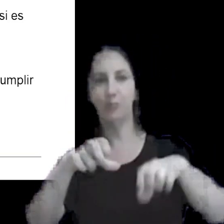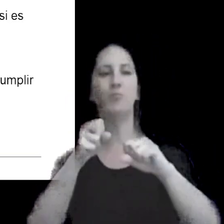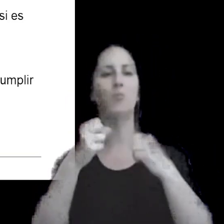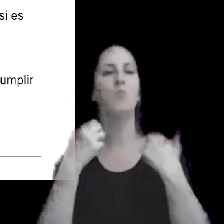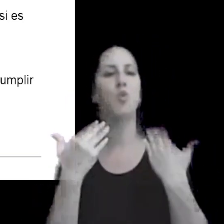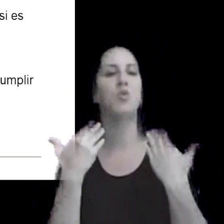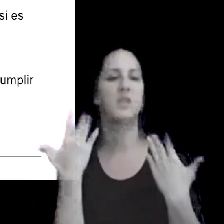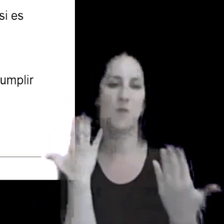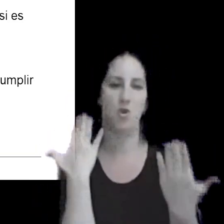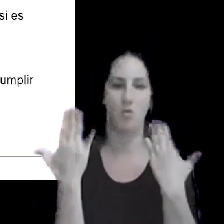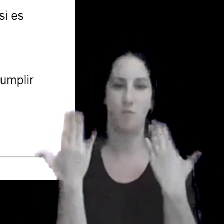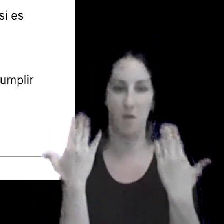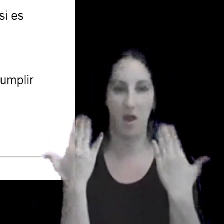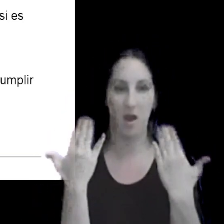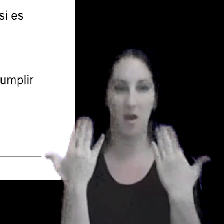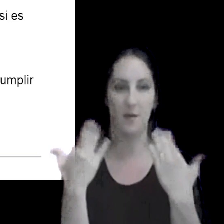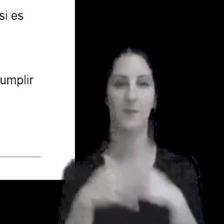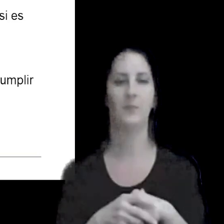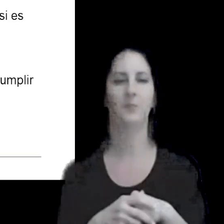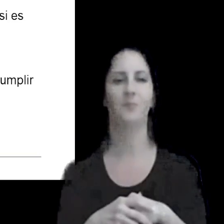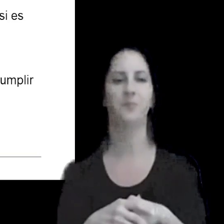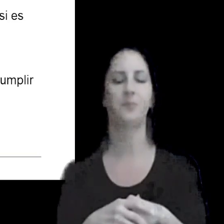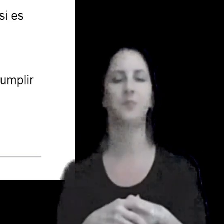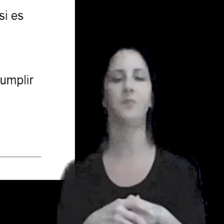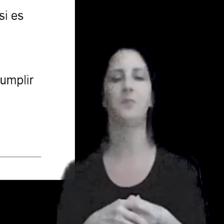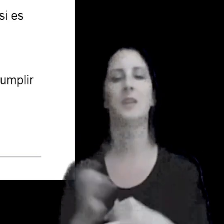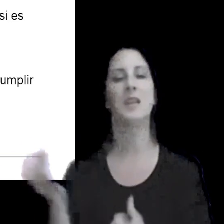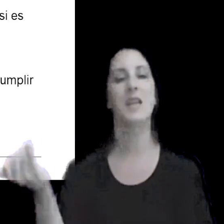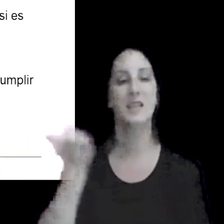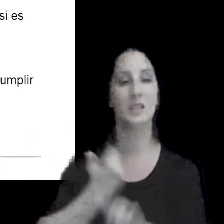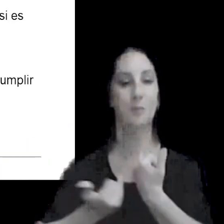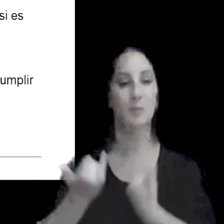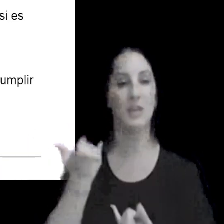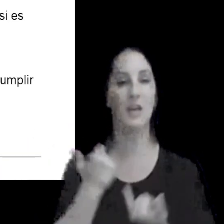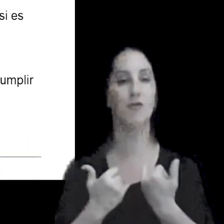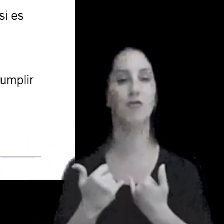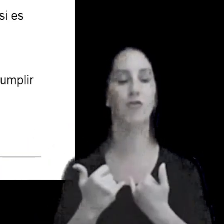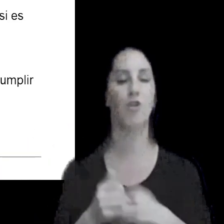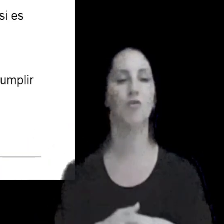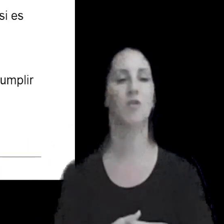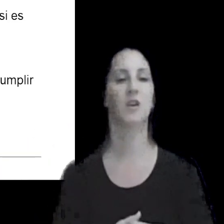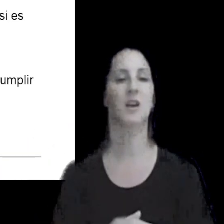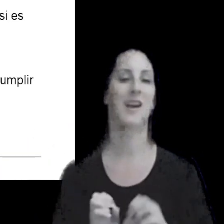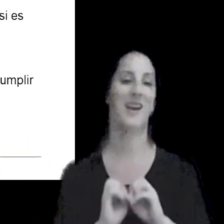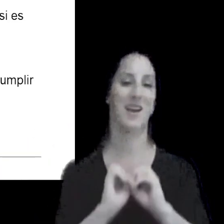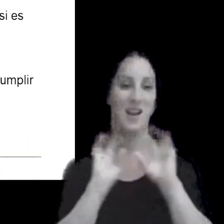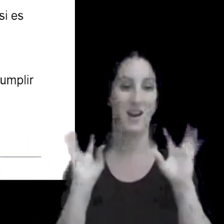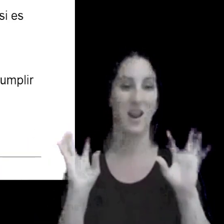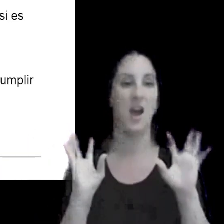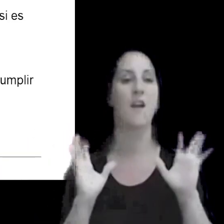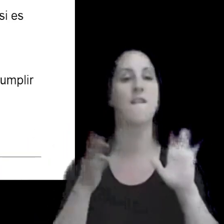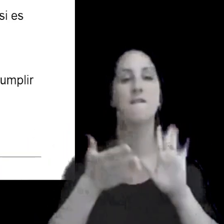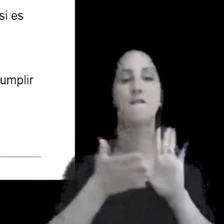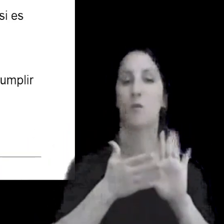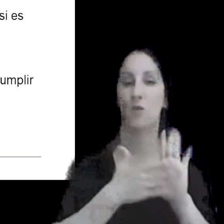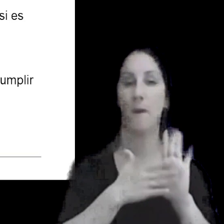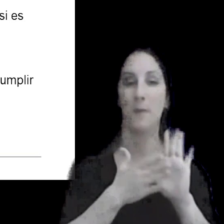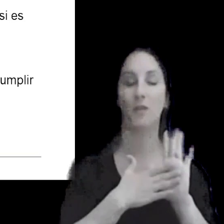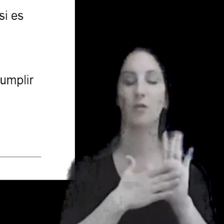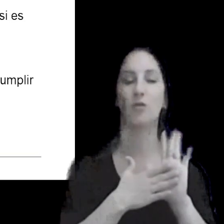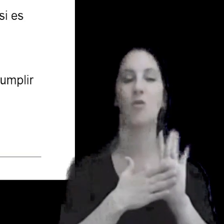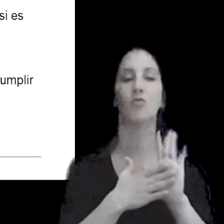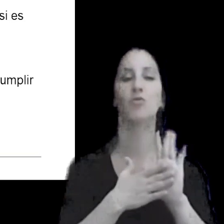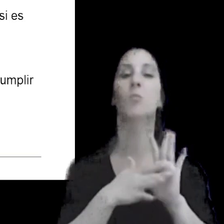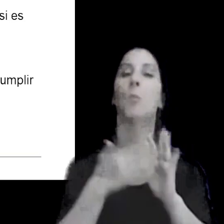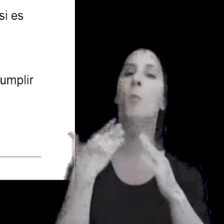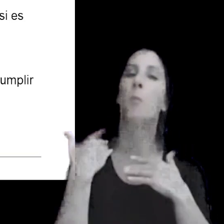comparables con una explicación clara de los fundamentos por los cuales se